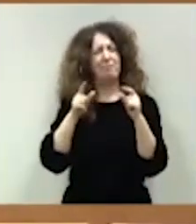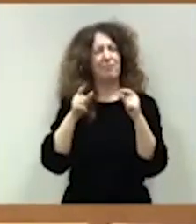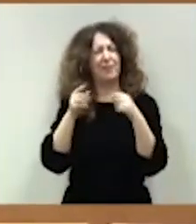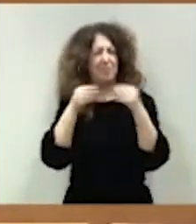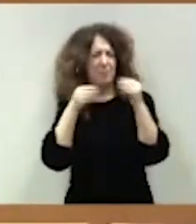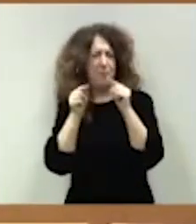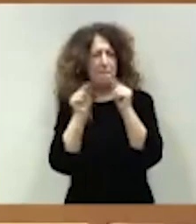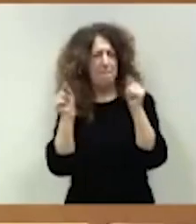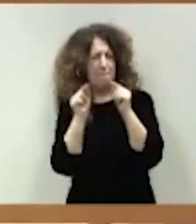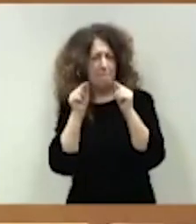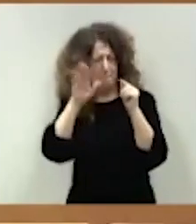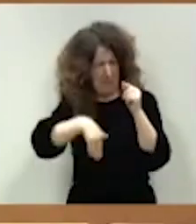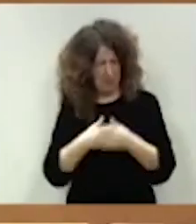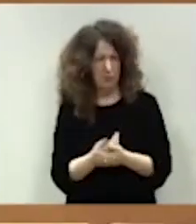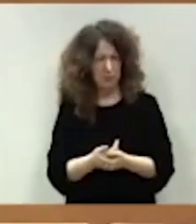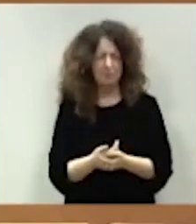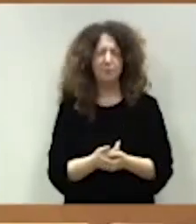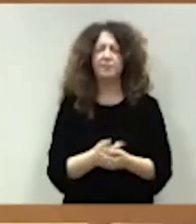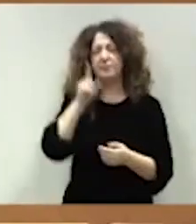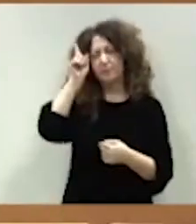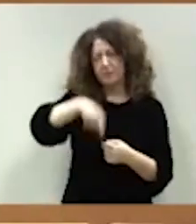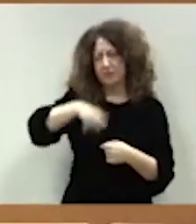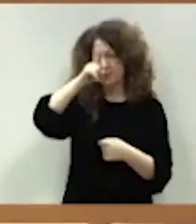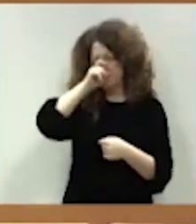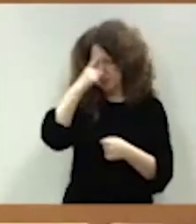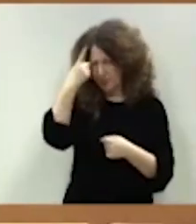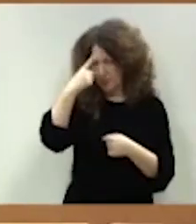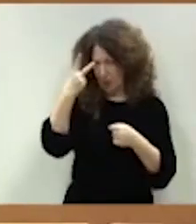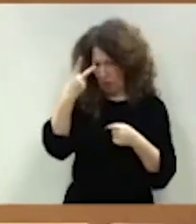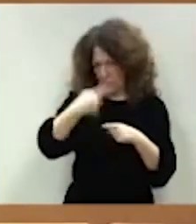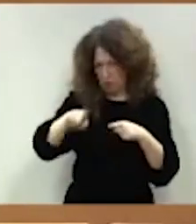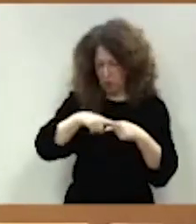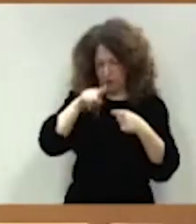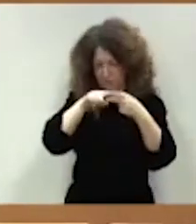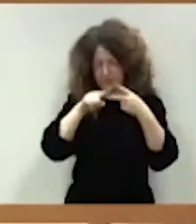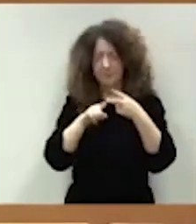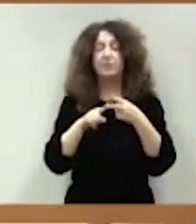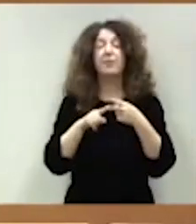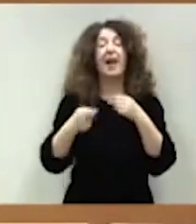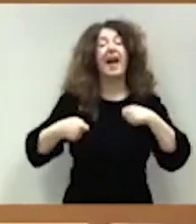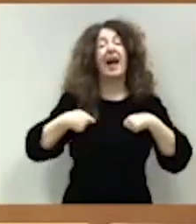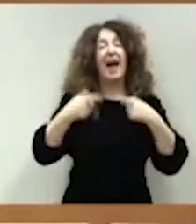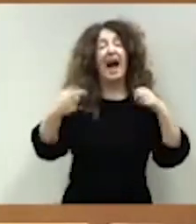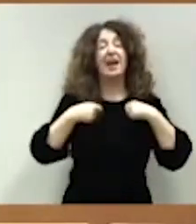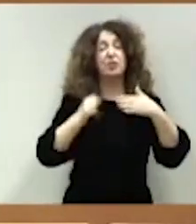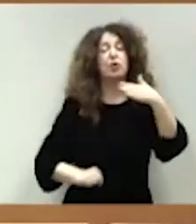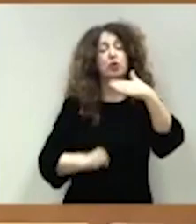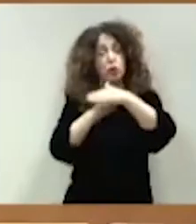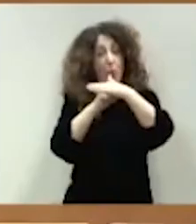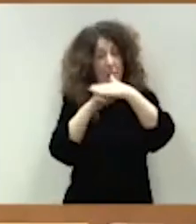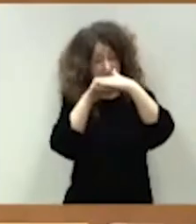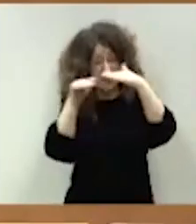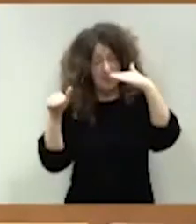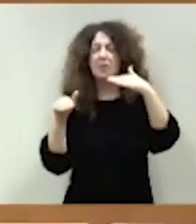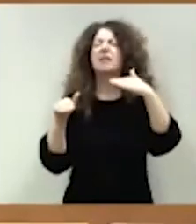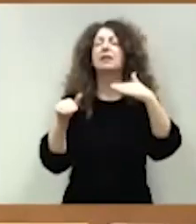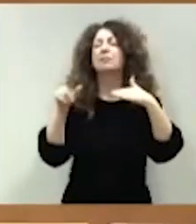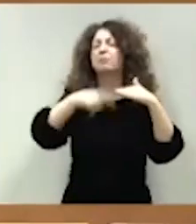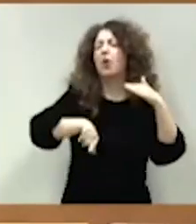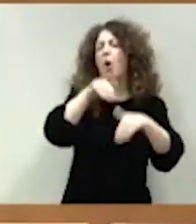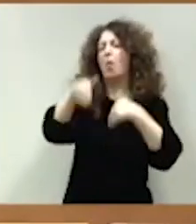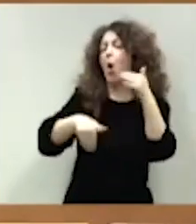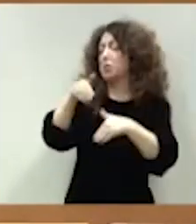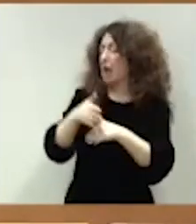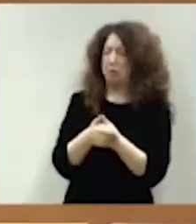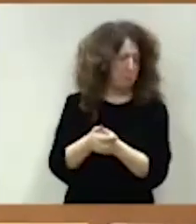recordar dos cuestiones. La primera, el techo de gasto, lo digo siempre, no se somete a votación. A veces